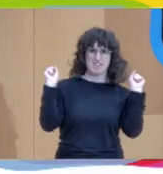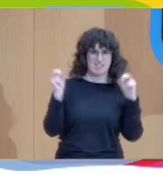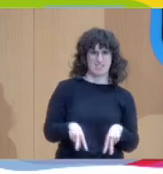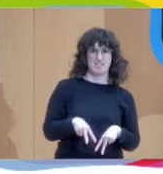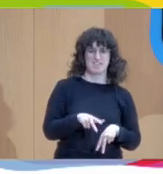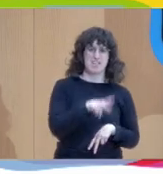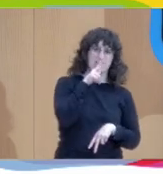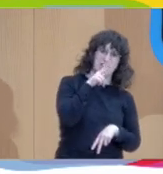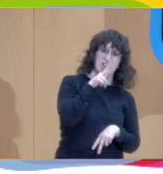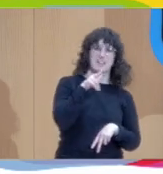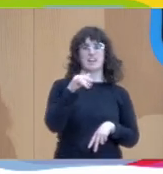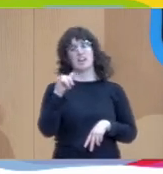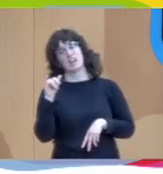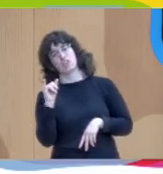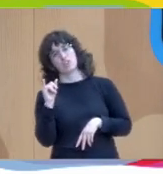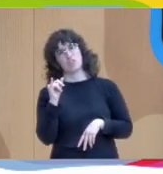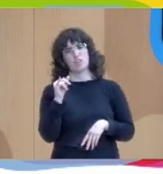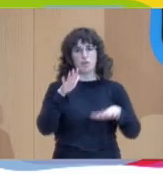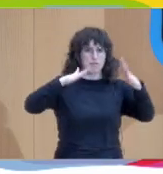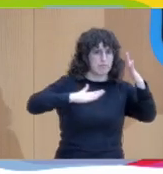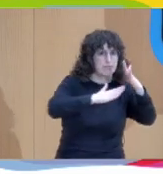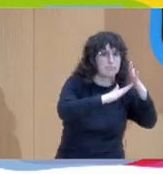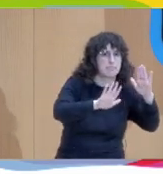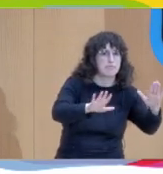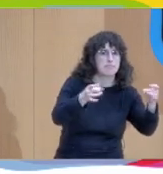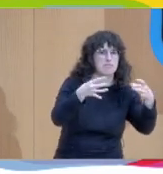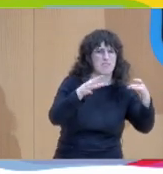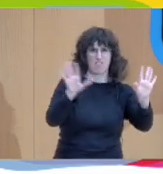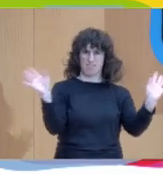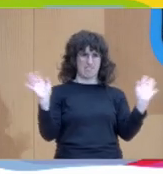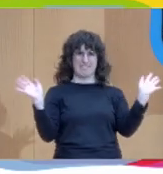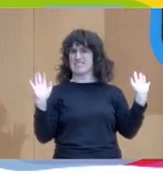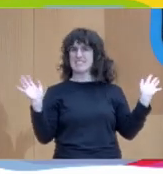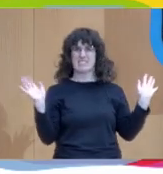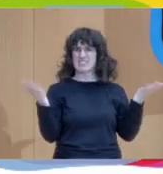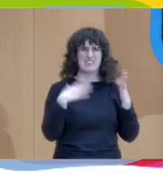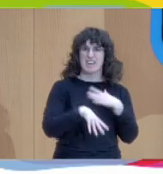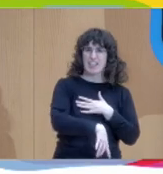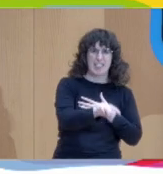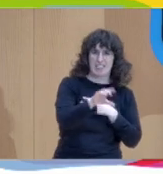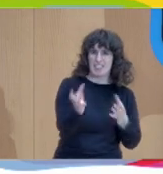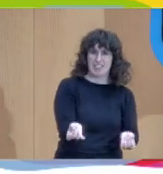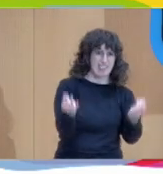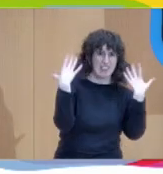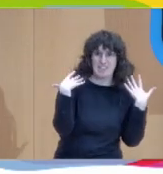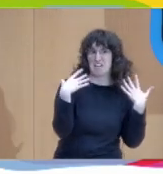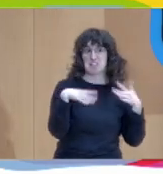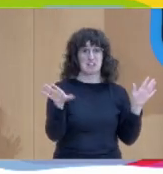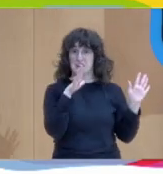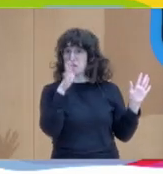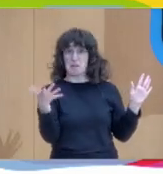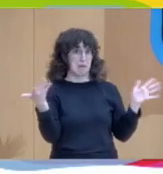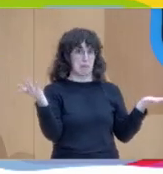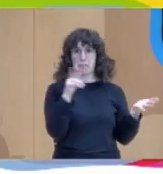nos paran y nos dan un feedback. No habían entendido nada, no sabían de qué estábamos hablando. Sin embargo, sí habían